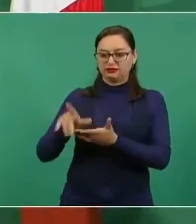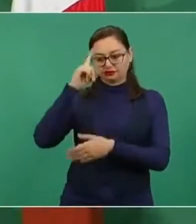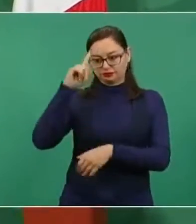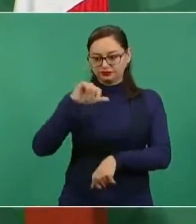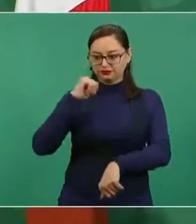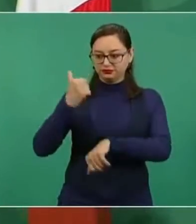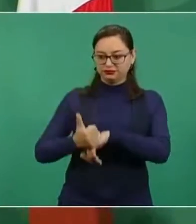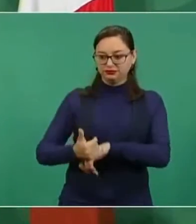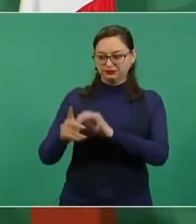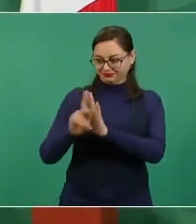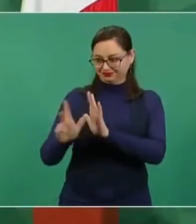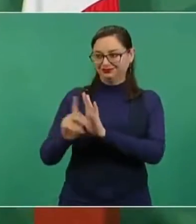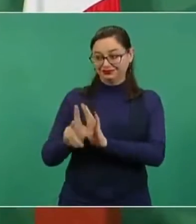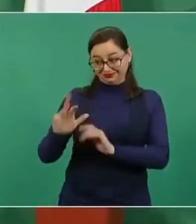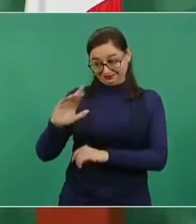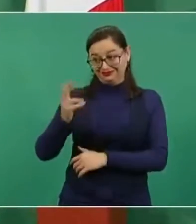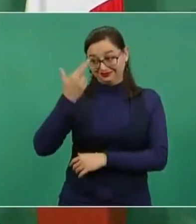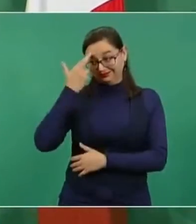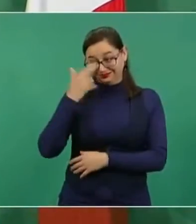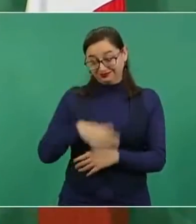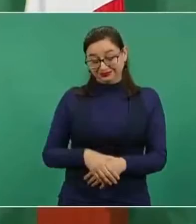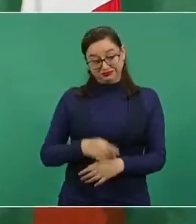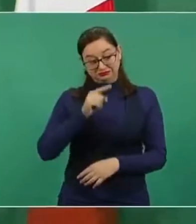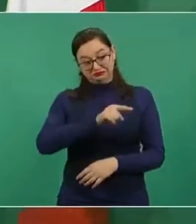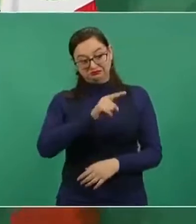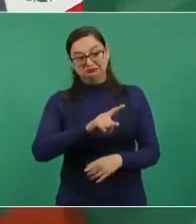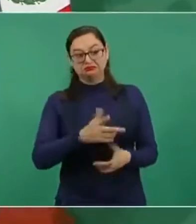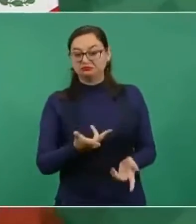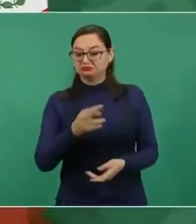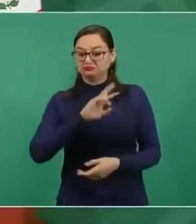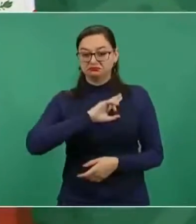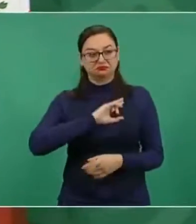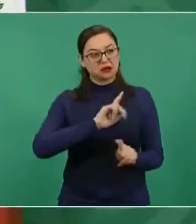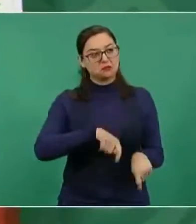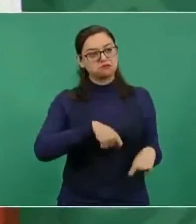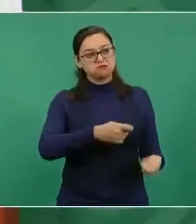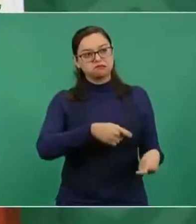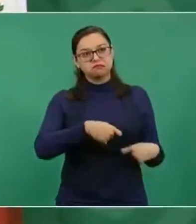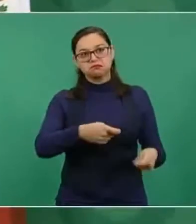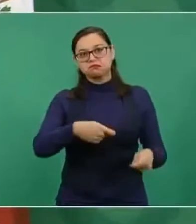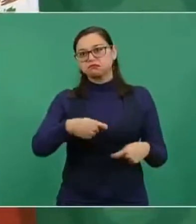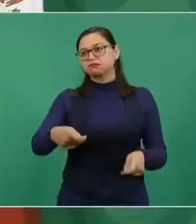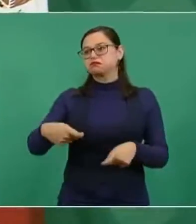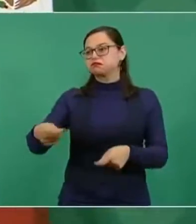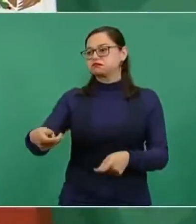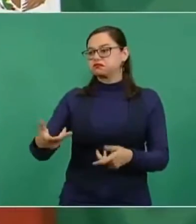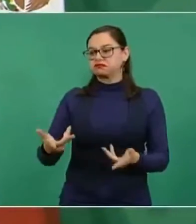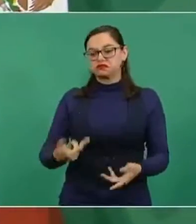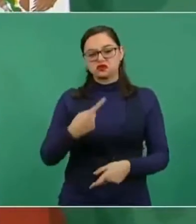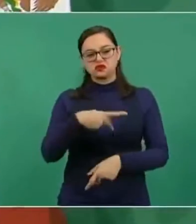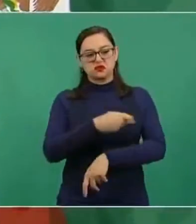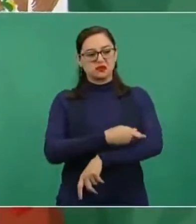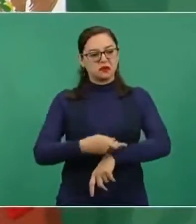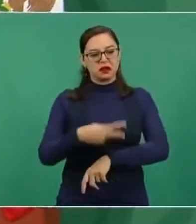Ciudad de México, se dedicó a entregar bienes del pueblo y de la nación a sus